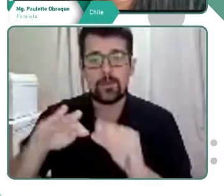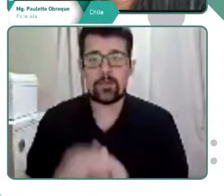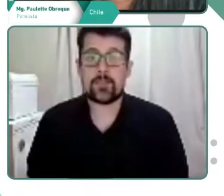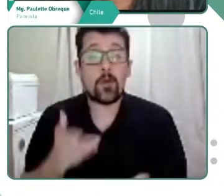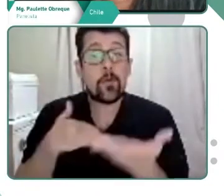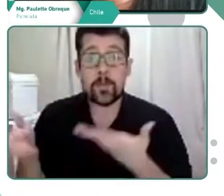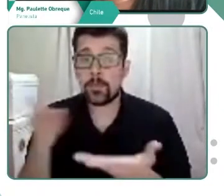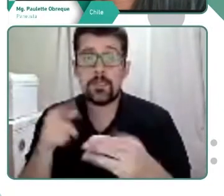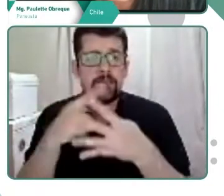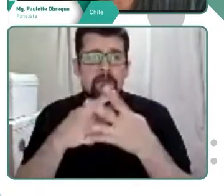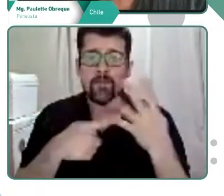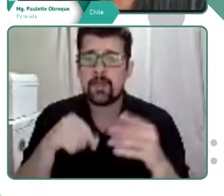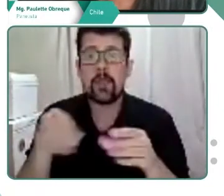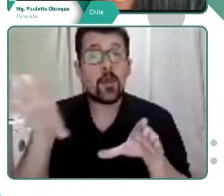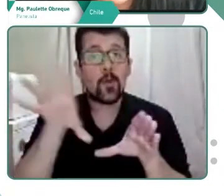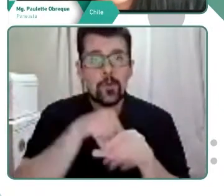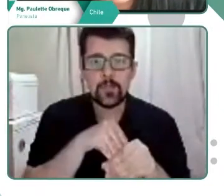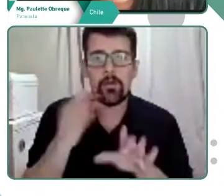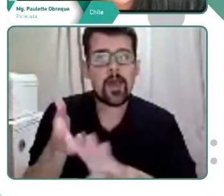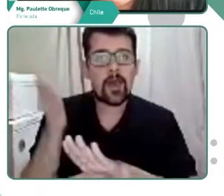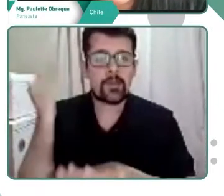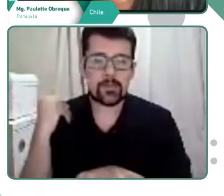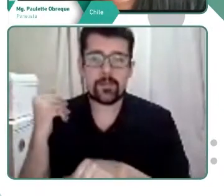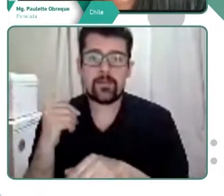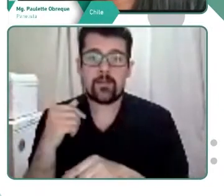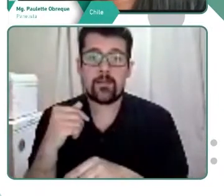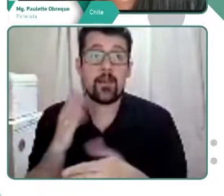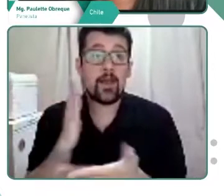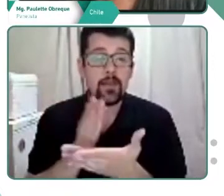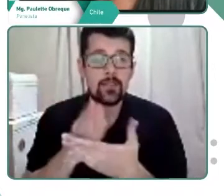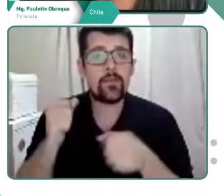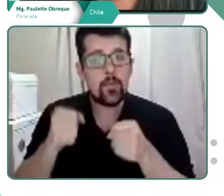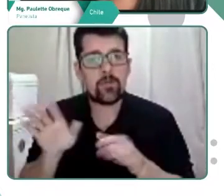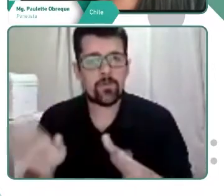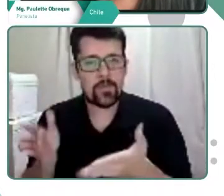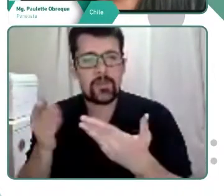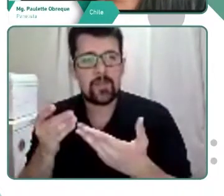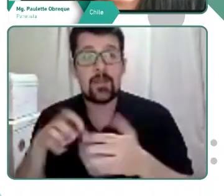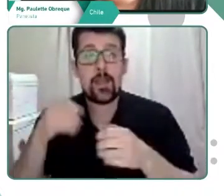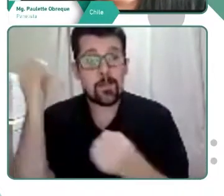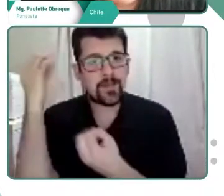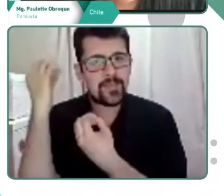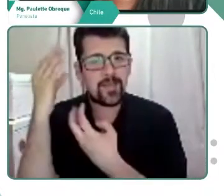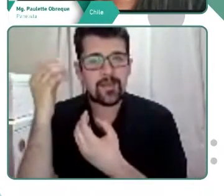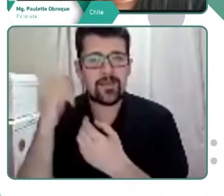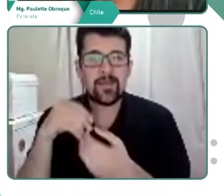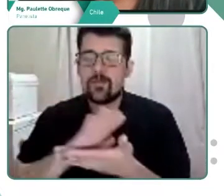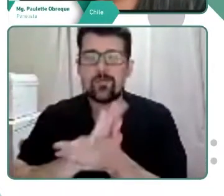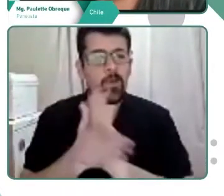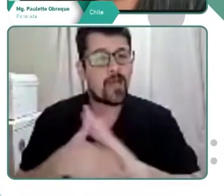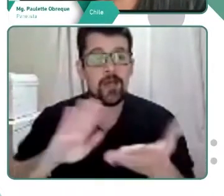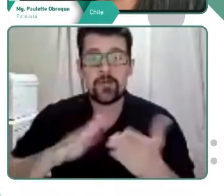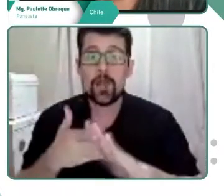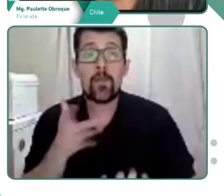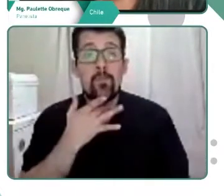Compartir diferentes contenidos antes de las sesiones sincrónicas fomentó el aprendizaje activo de la comunidad. ¿Por qué?